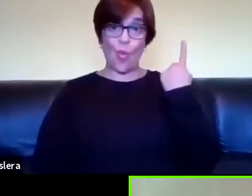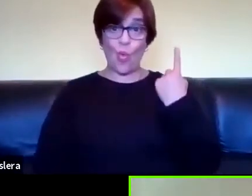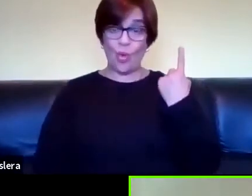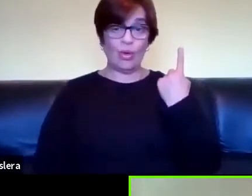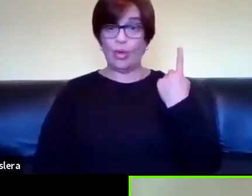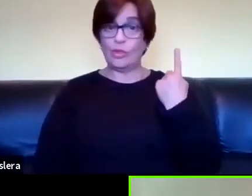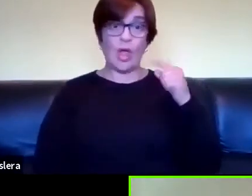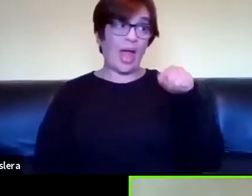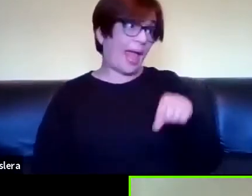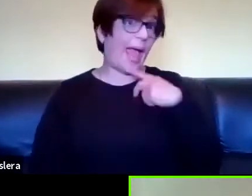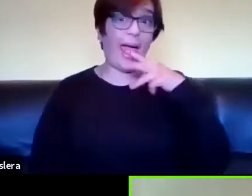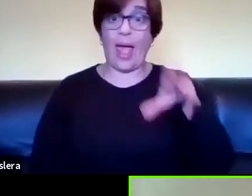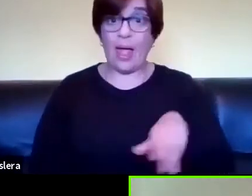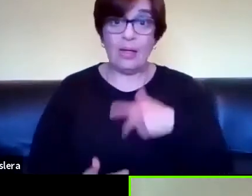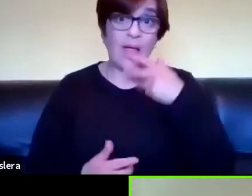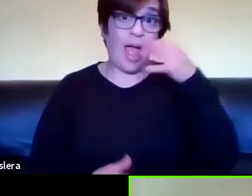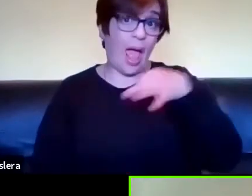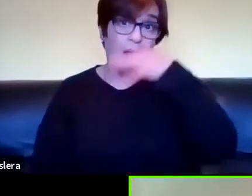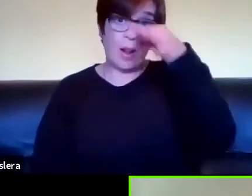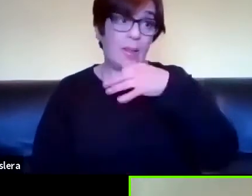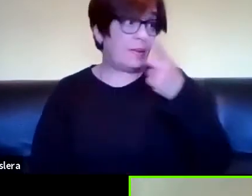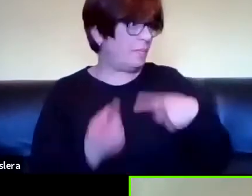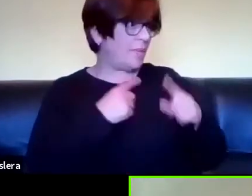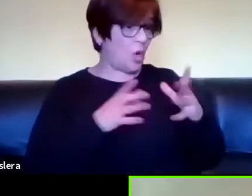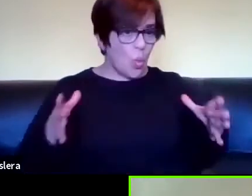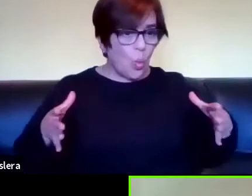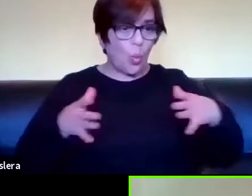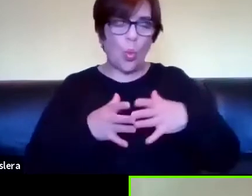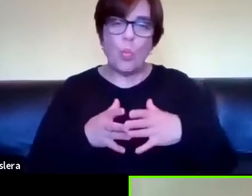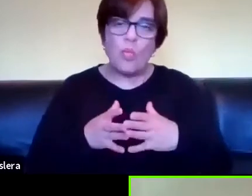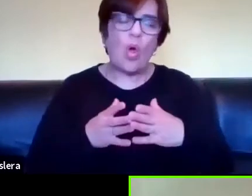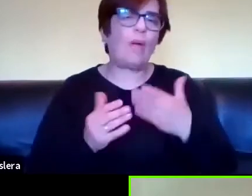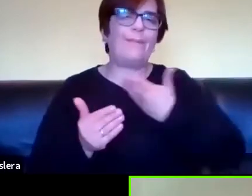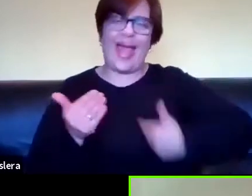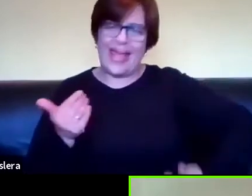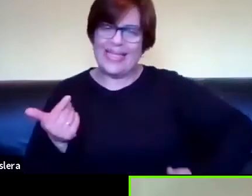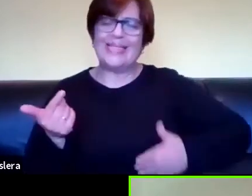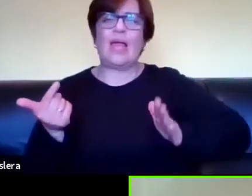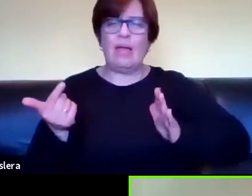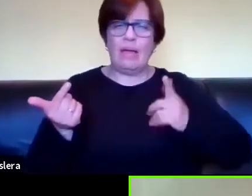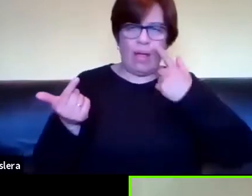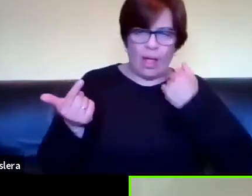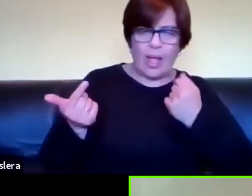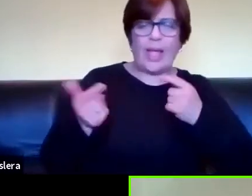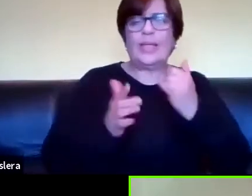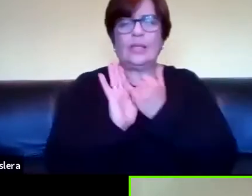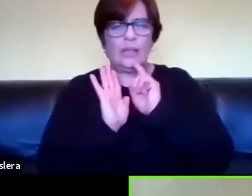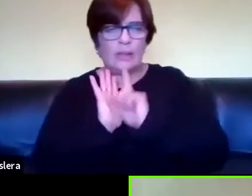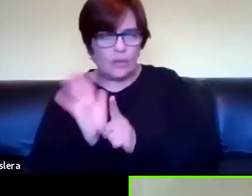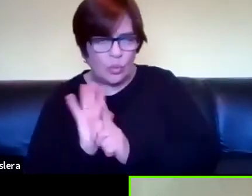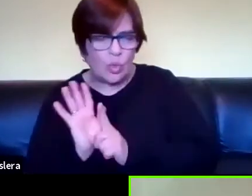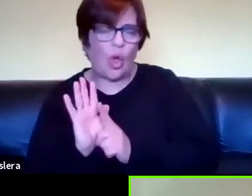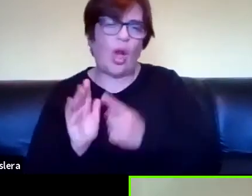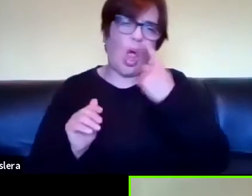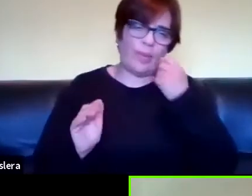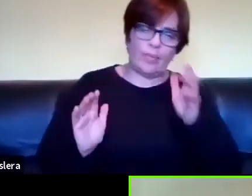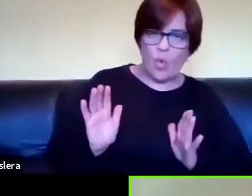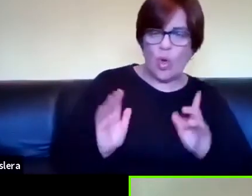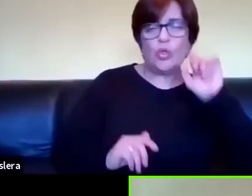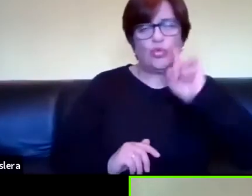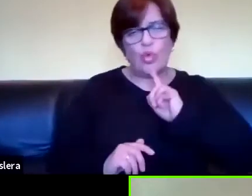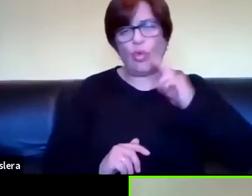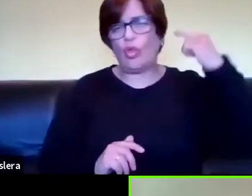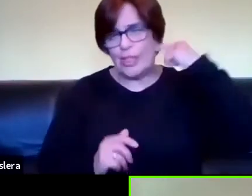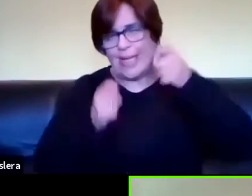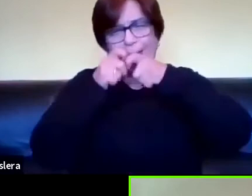ahora estoy acá hablando pero en realidad somos un equipo que está compuesto por maestras maestros instructores instructoras sordos oyentes